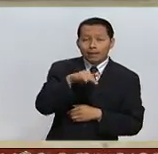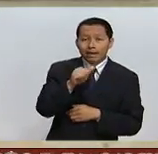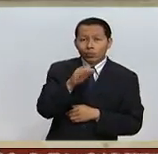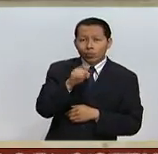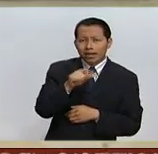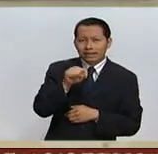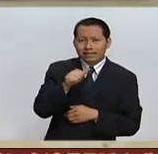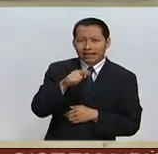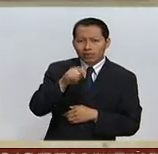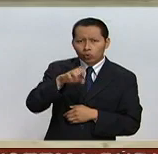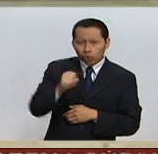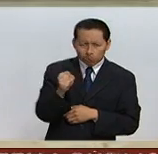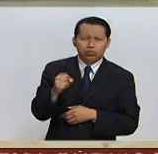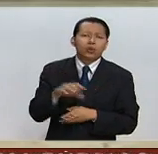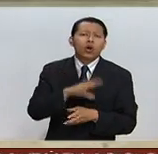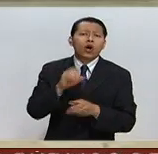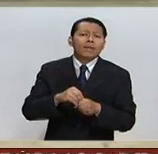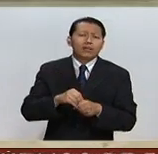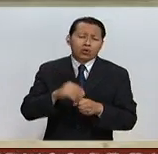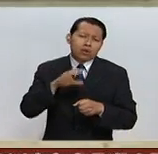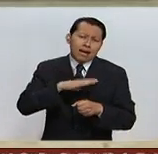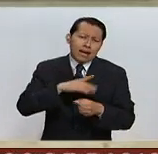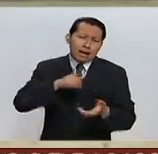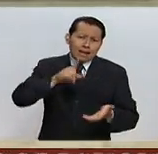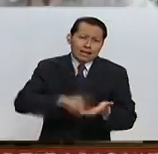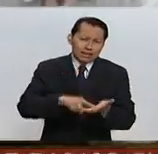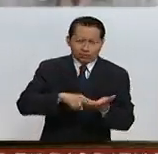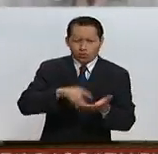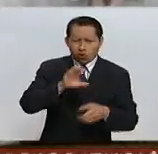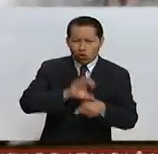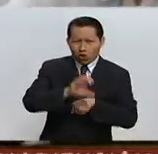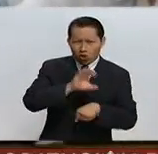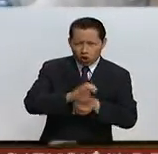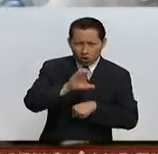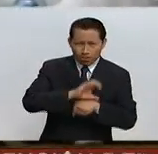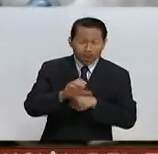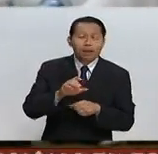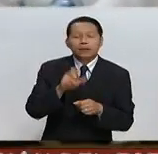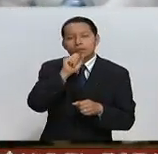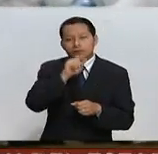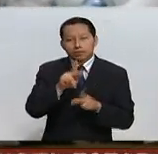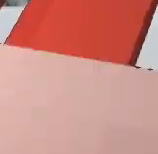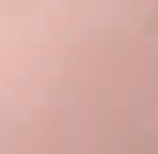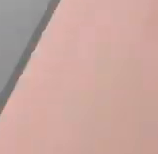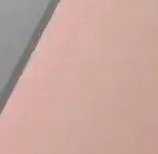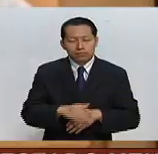llena de fe y esperanza a sus con nacionales acostumbrados a la violencia y a la guerra.